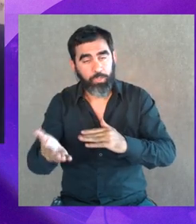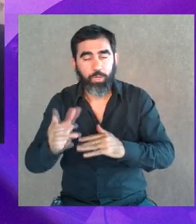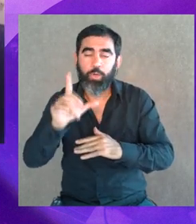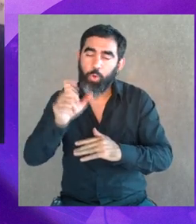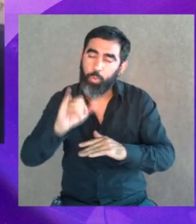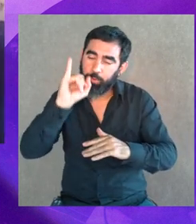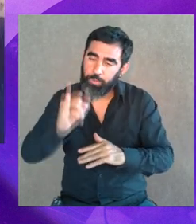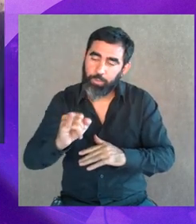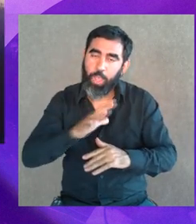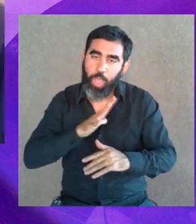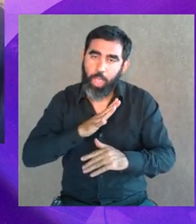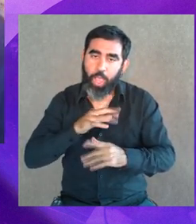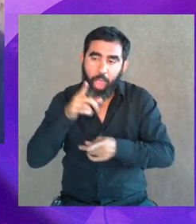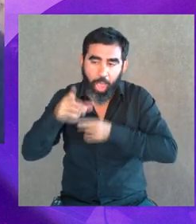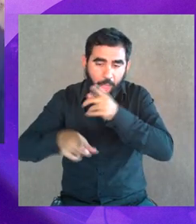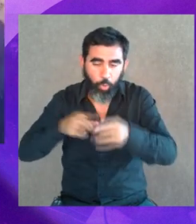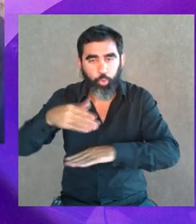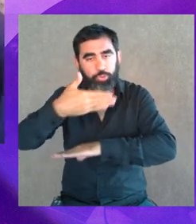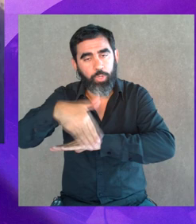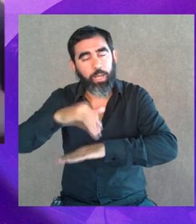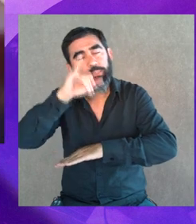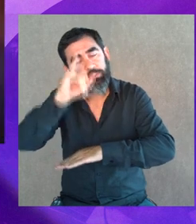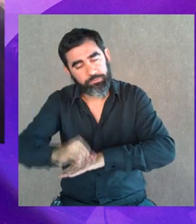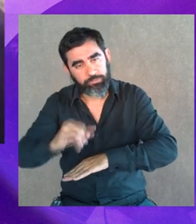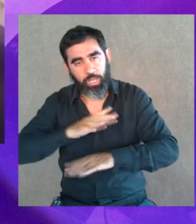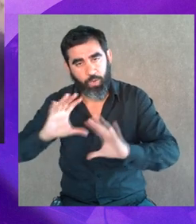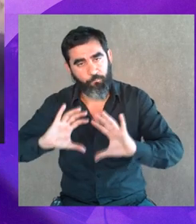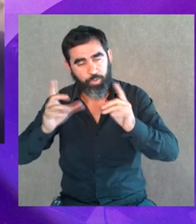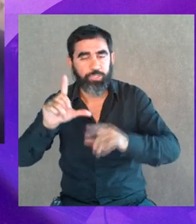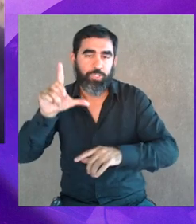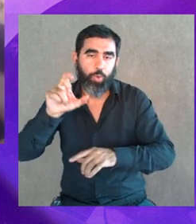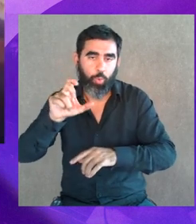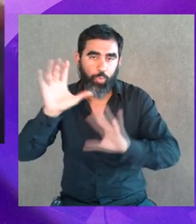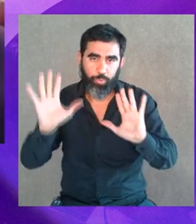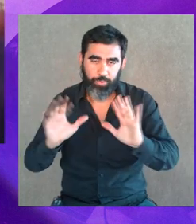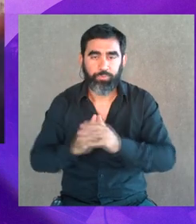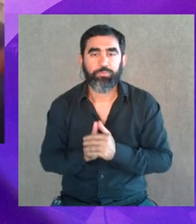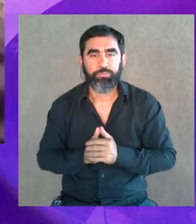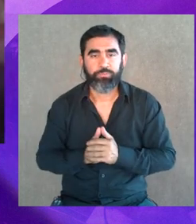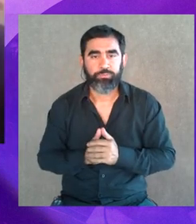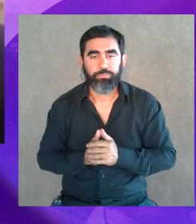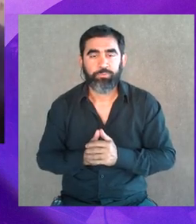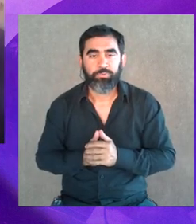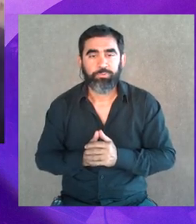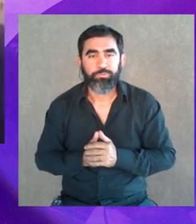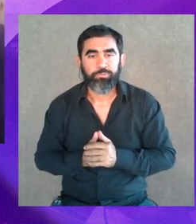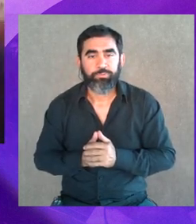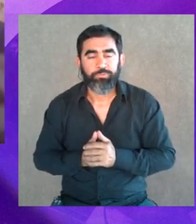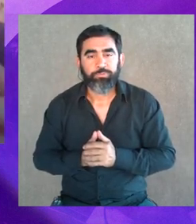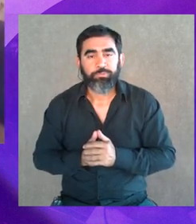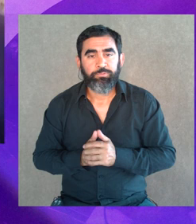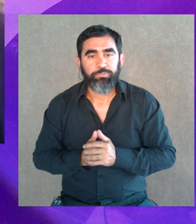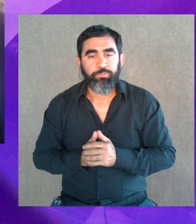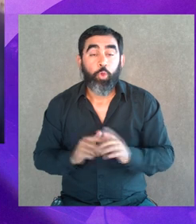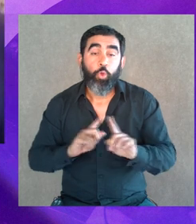negar también el acoso callejero, otras formas de violencia no tan visualizadas y